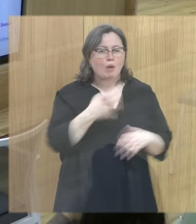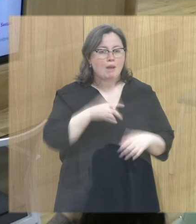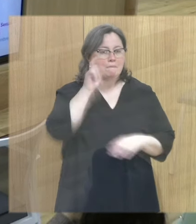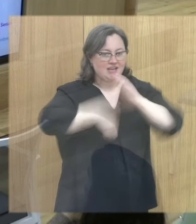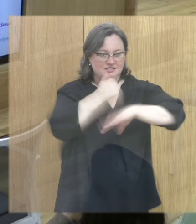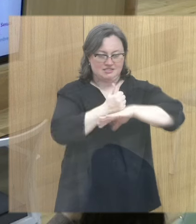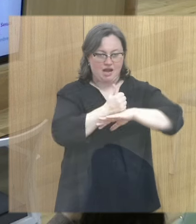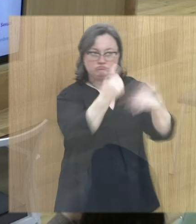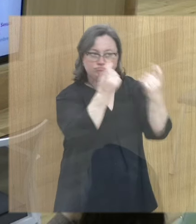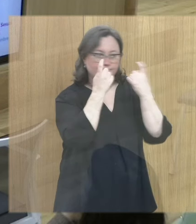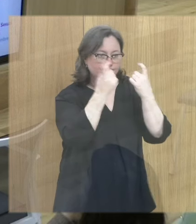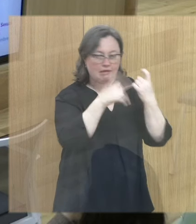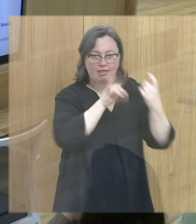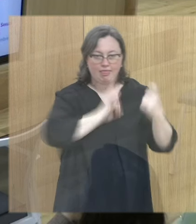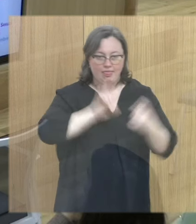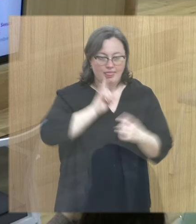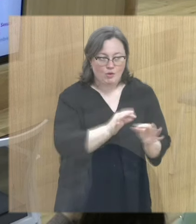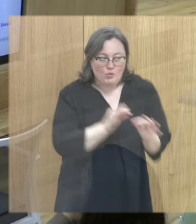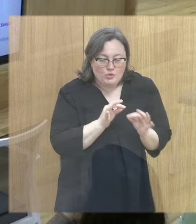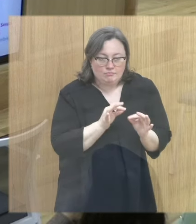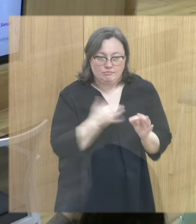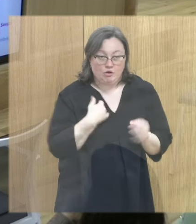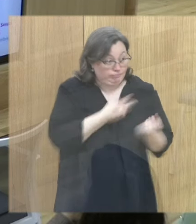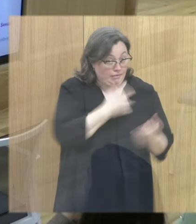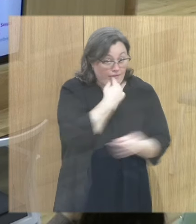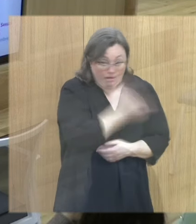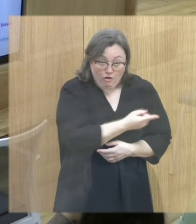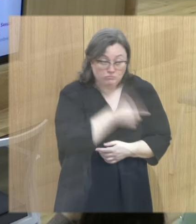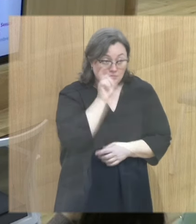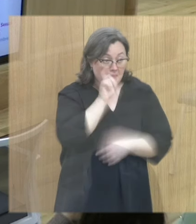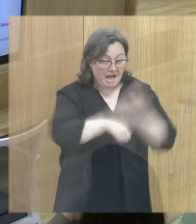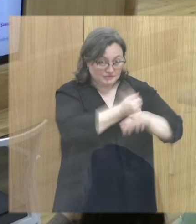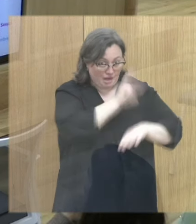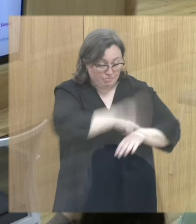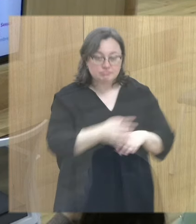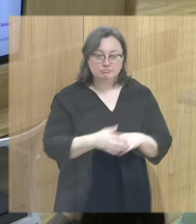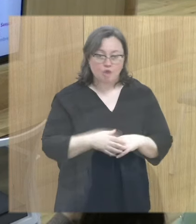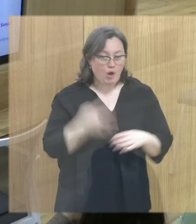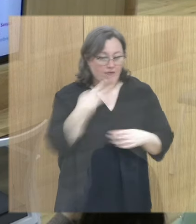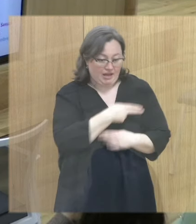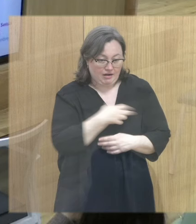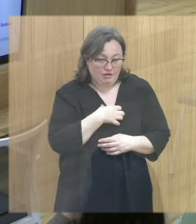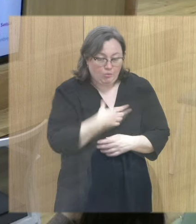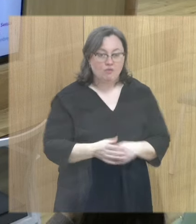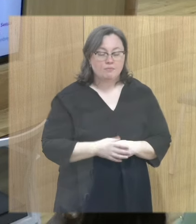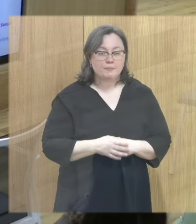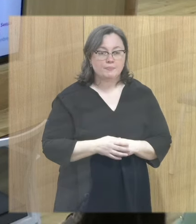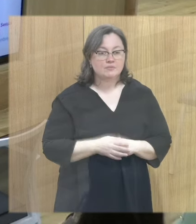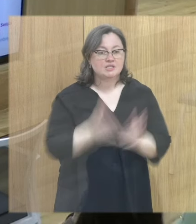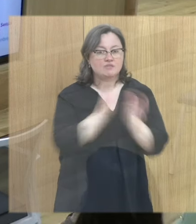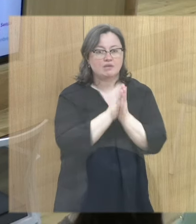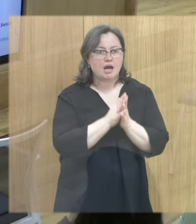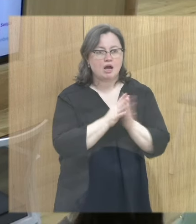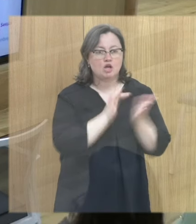a ella y no puedo evitar el decirlo. No solamente es donde ha